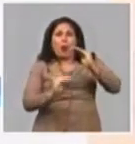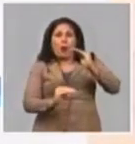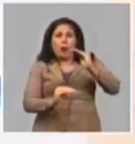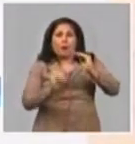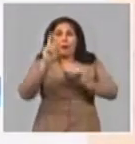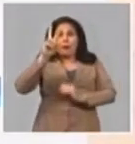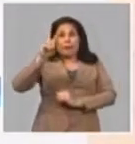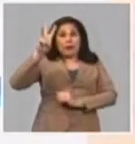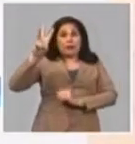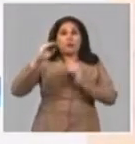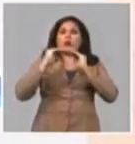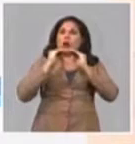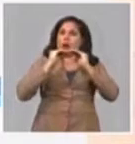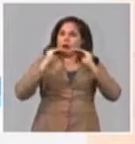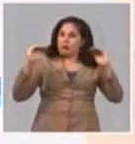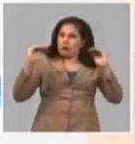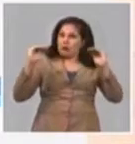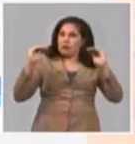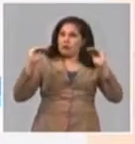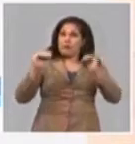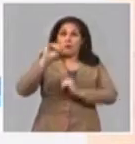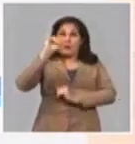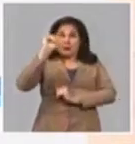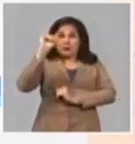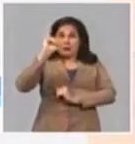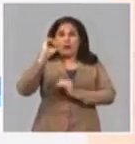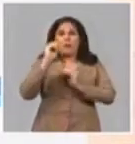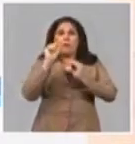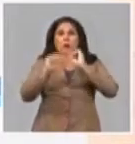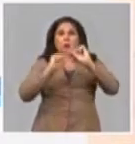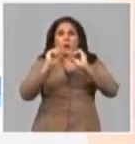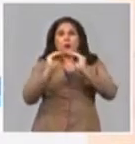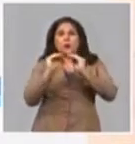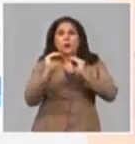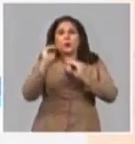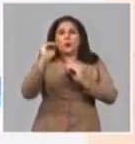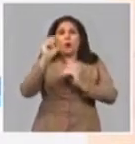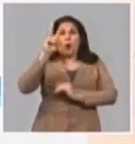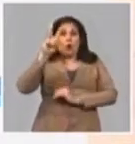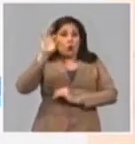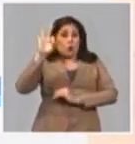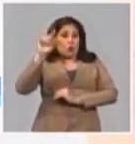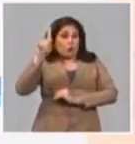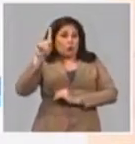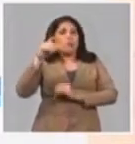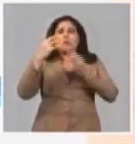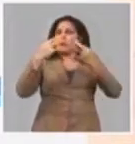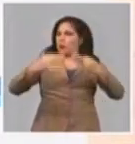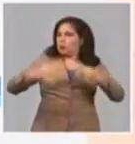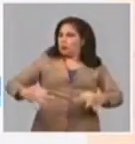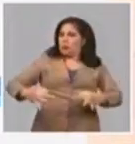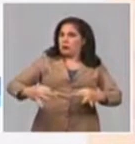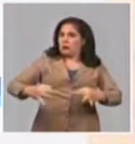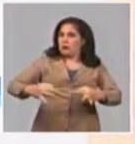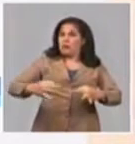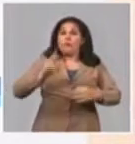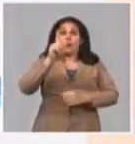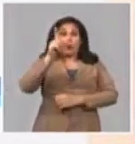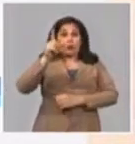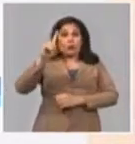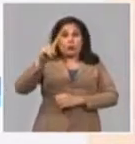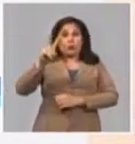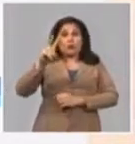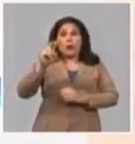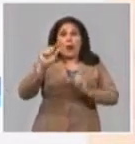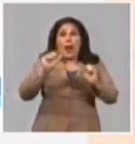23 estables y 6 en ascenso. 81 están en estado normal, 12 en estado